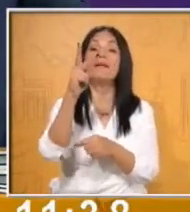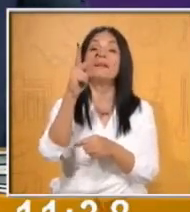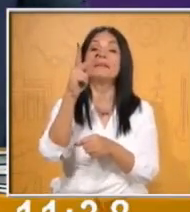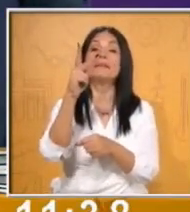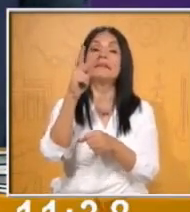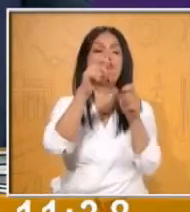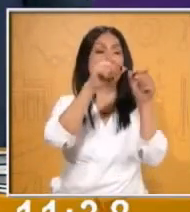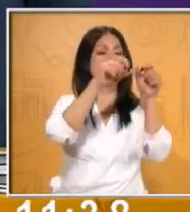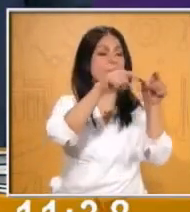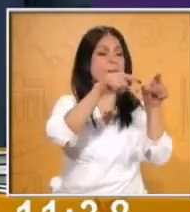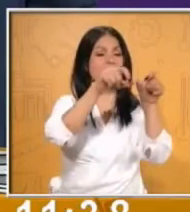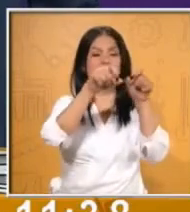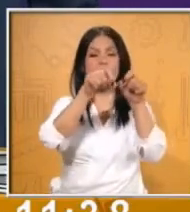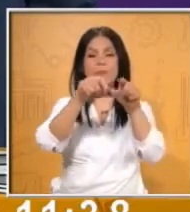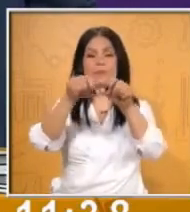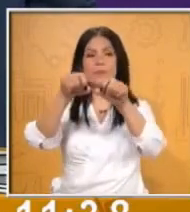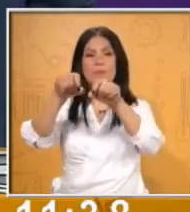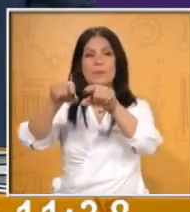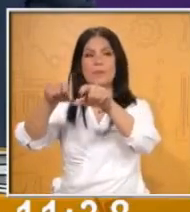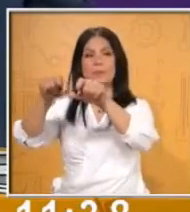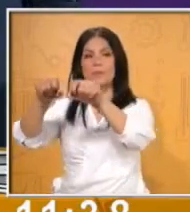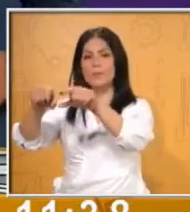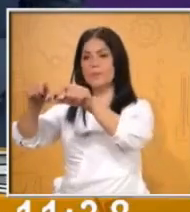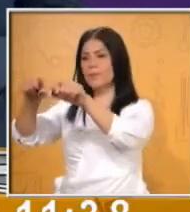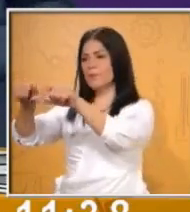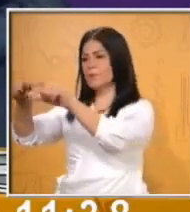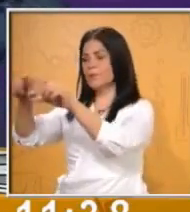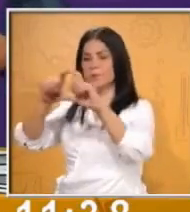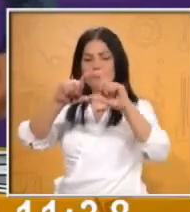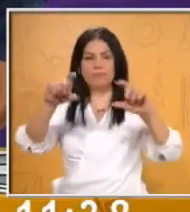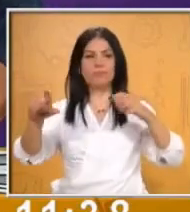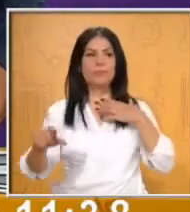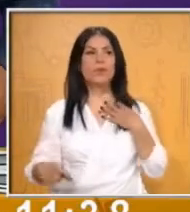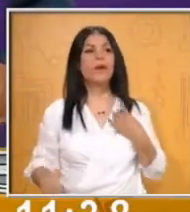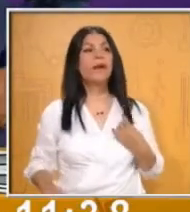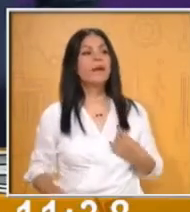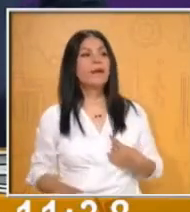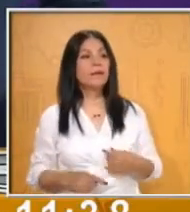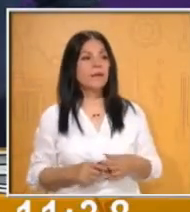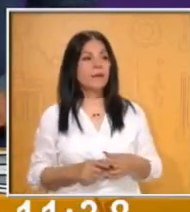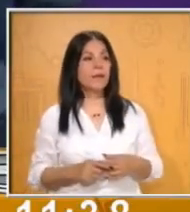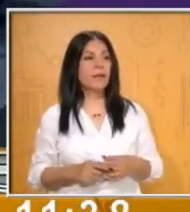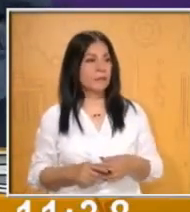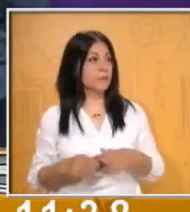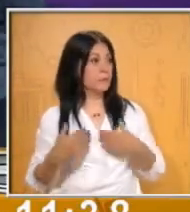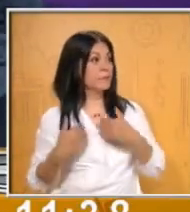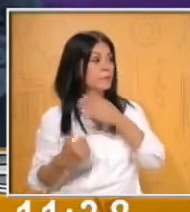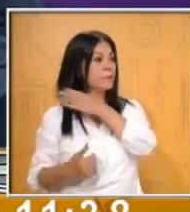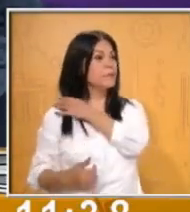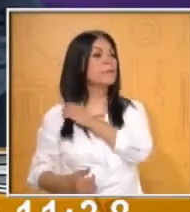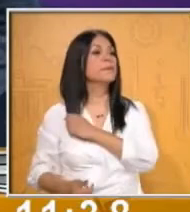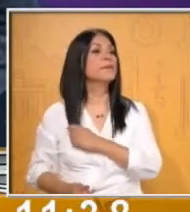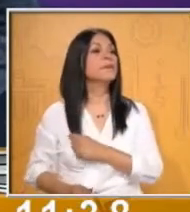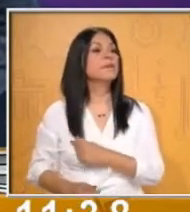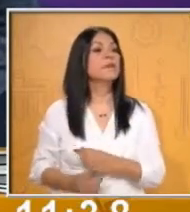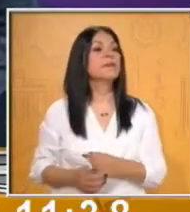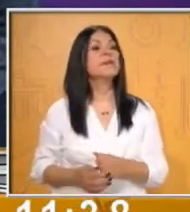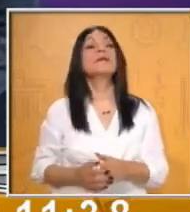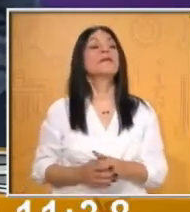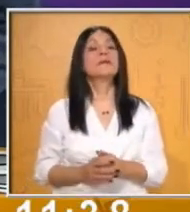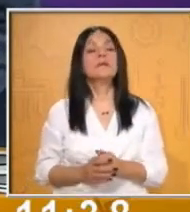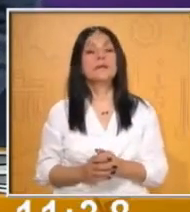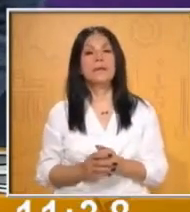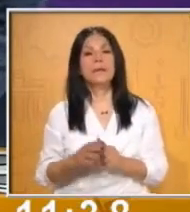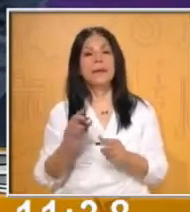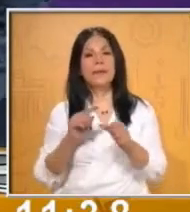Vamos a ver quién escribe más rápido del maestro. Y yo. Y a quién se le ocurren primero las palabras. Ok. Vamos a empezar.